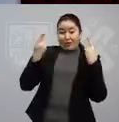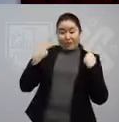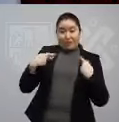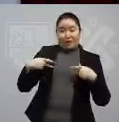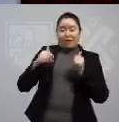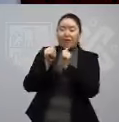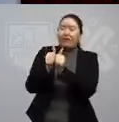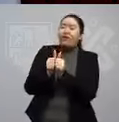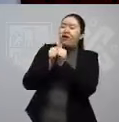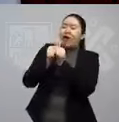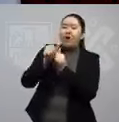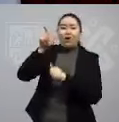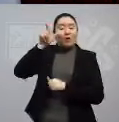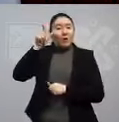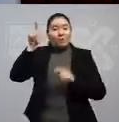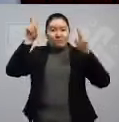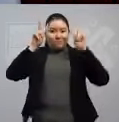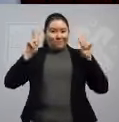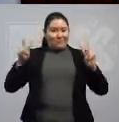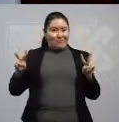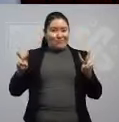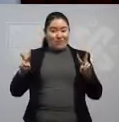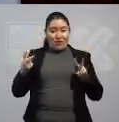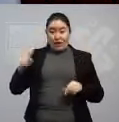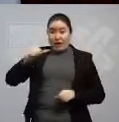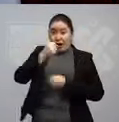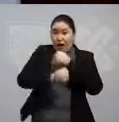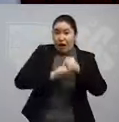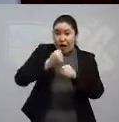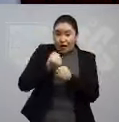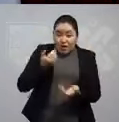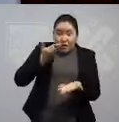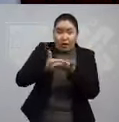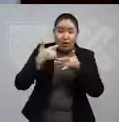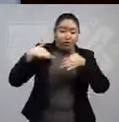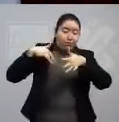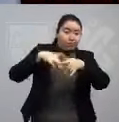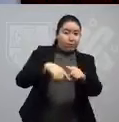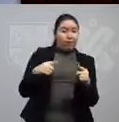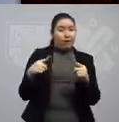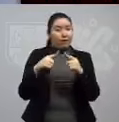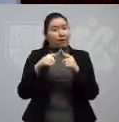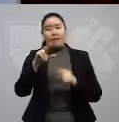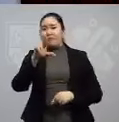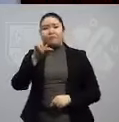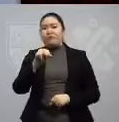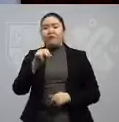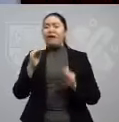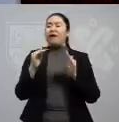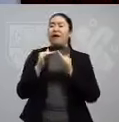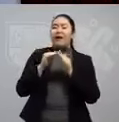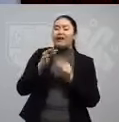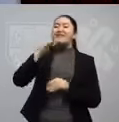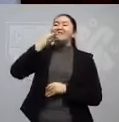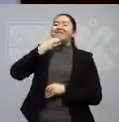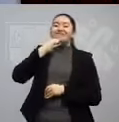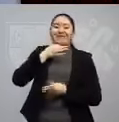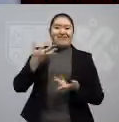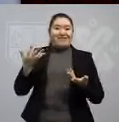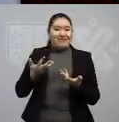dando los fieles de la Virgen de Guadalupe al no asistir este año a la Basílica y celebrar a la Virgen desde casa.